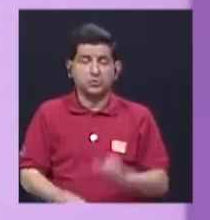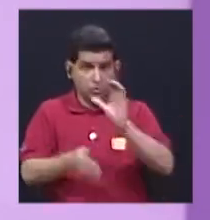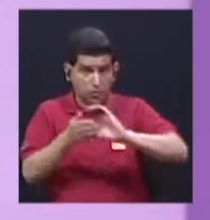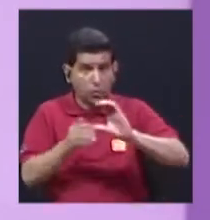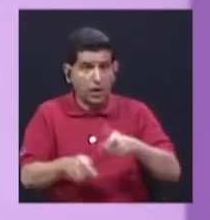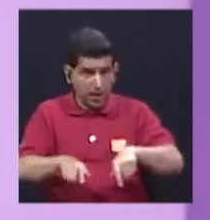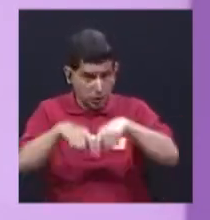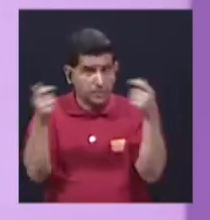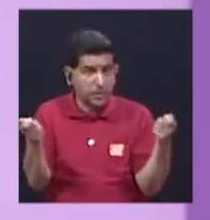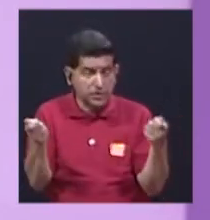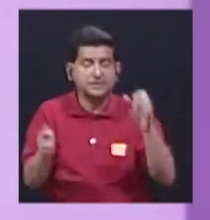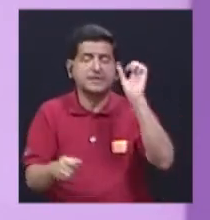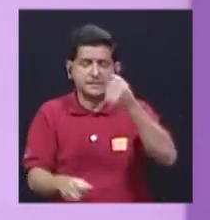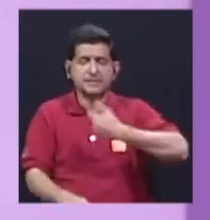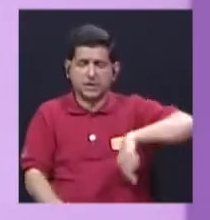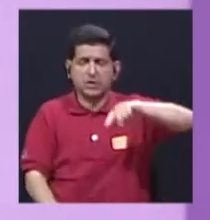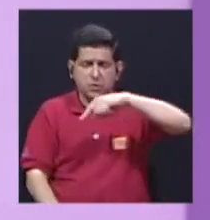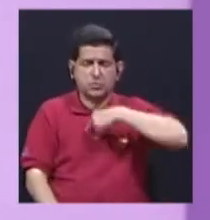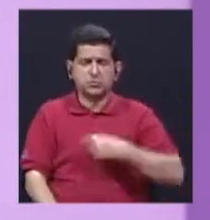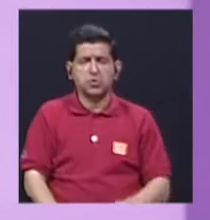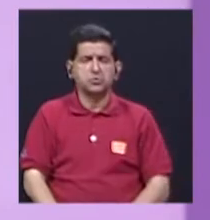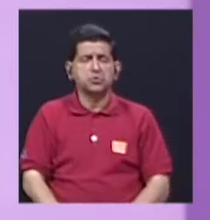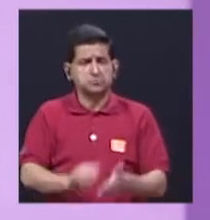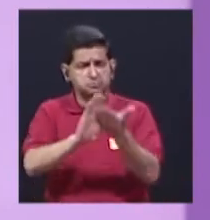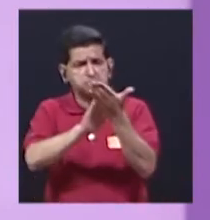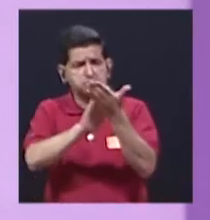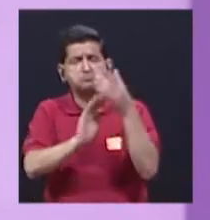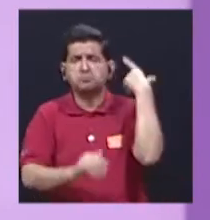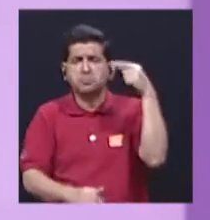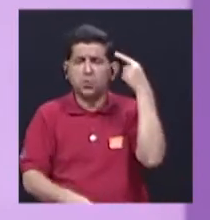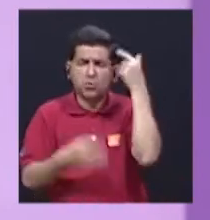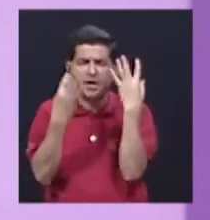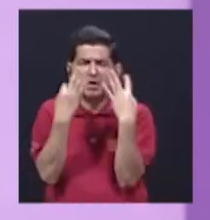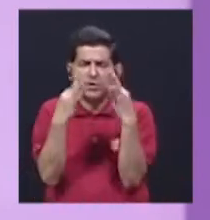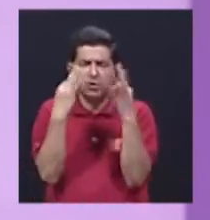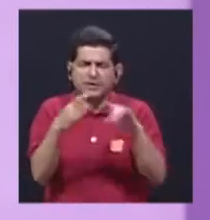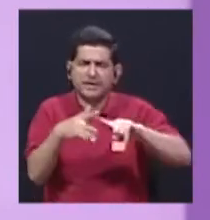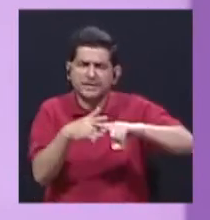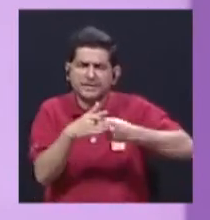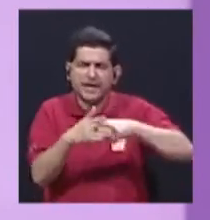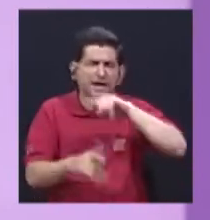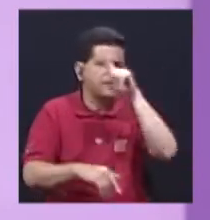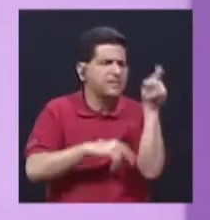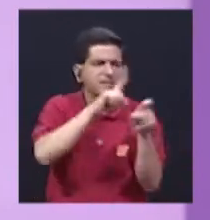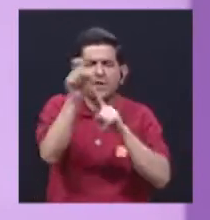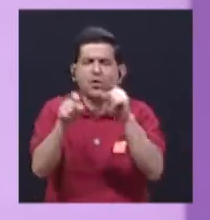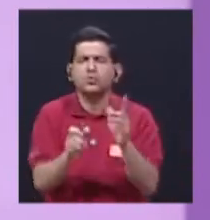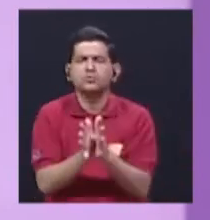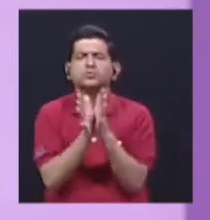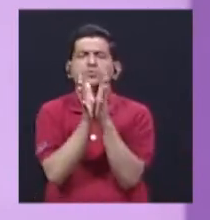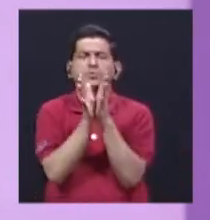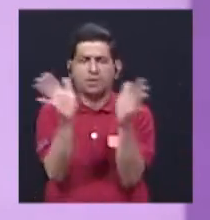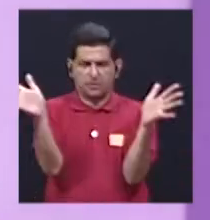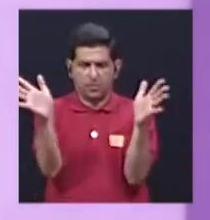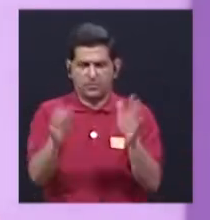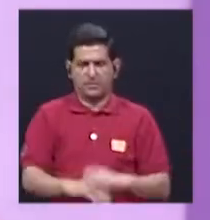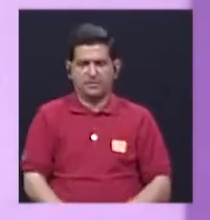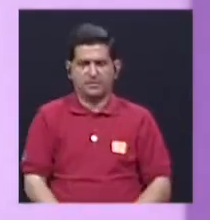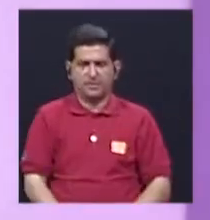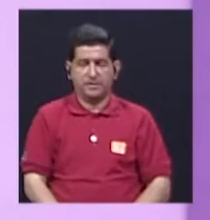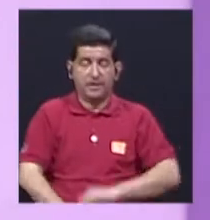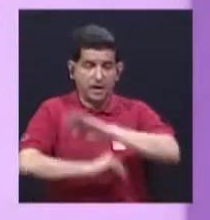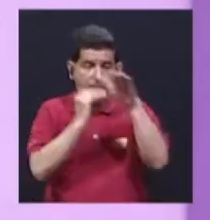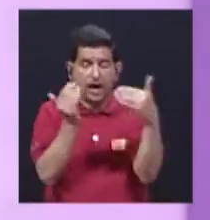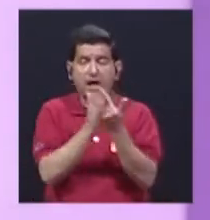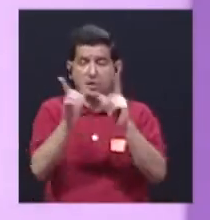aplaudimos que el gobierno quisiera usar el mecanismo de consulta popular, de consulta a